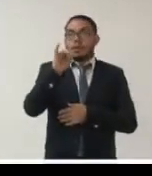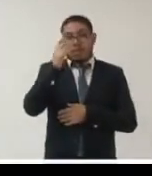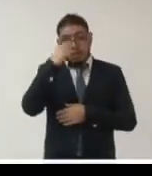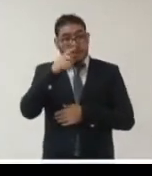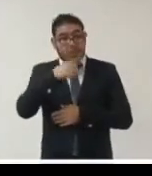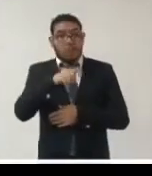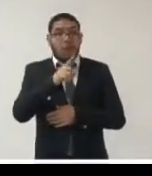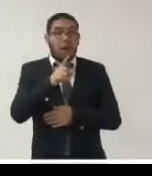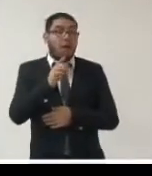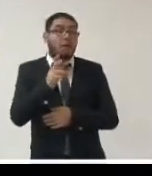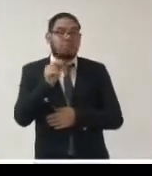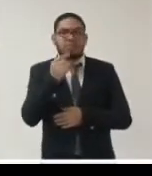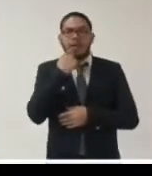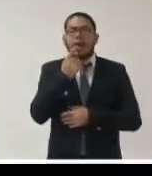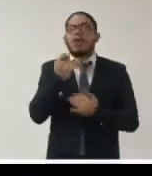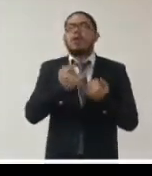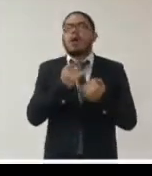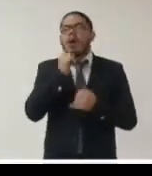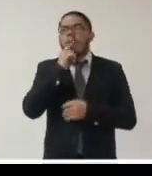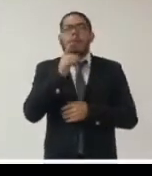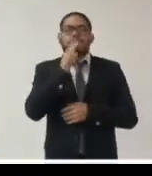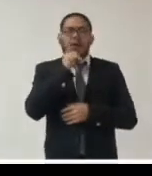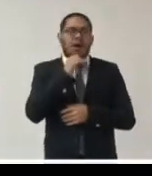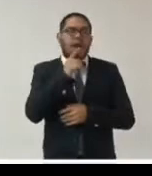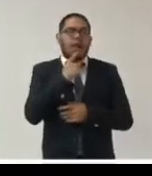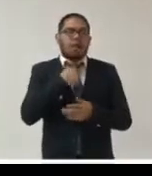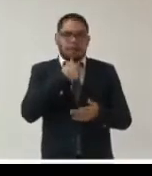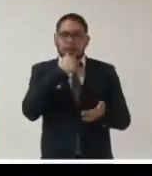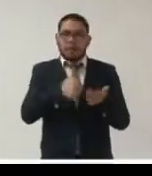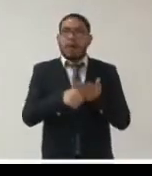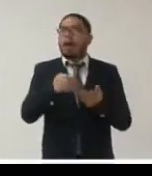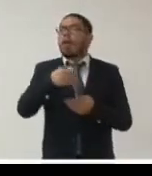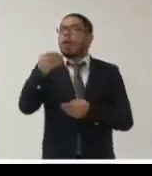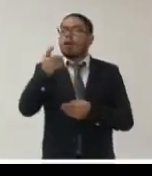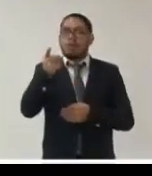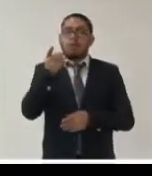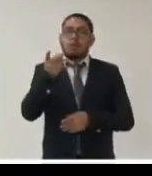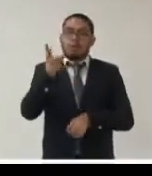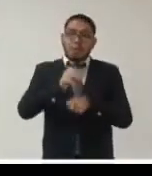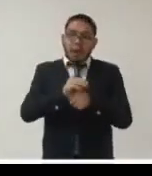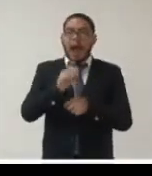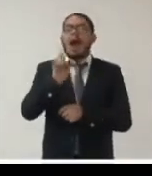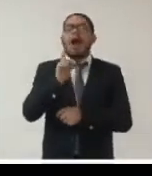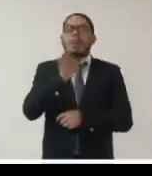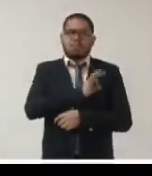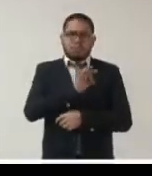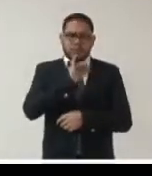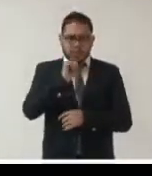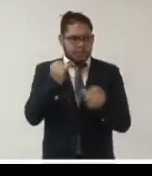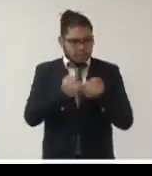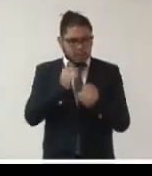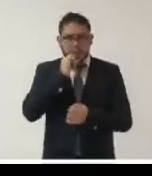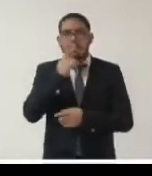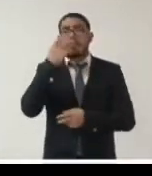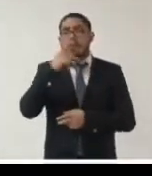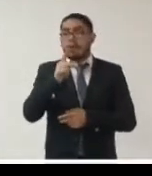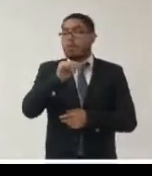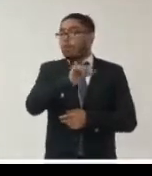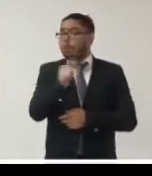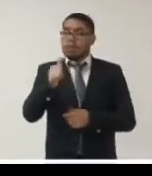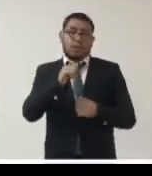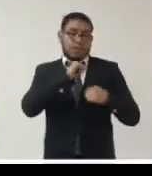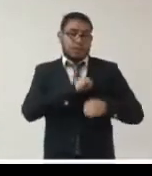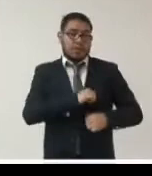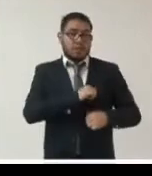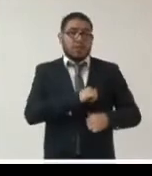puedan hacer solicitudes porque claro que la PNT está funcionando y se pueden hacer solicitudes y lo más importante todas las autoridades de